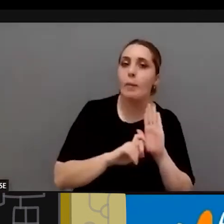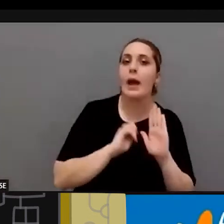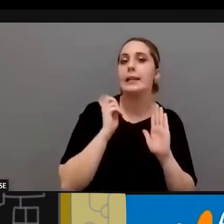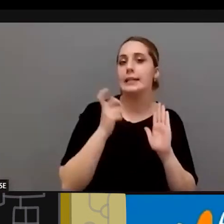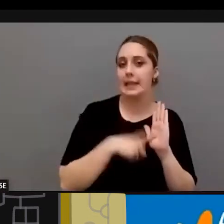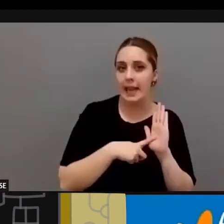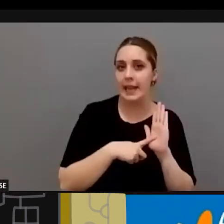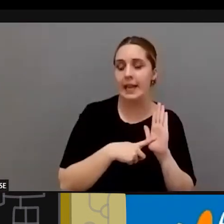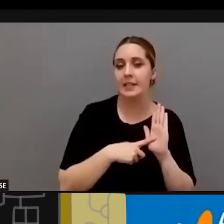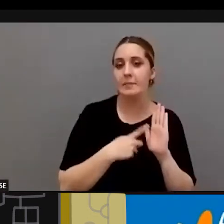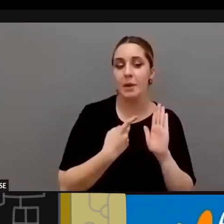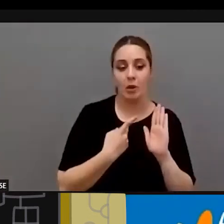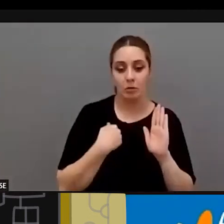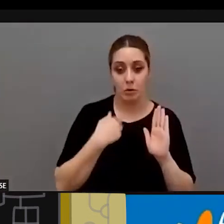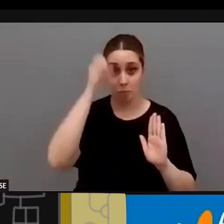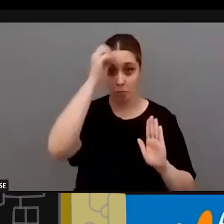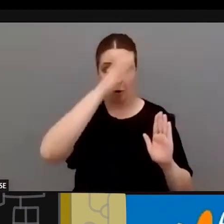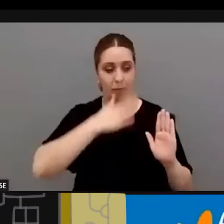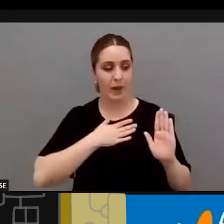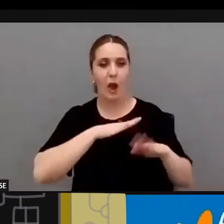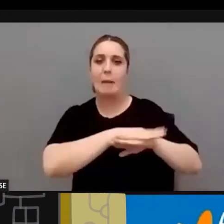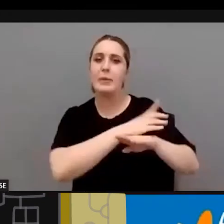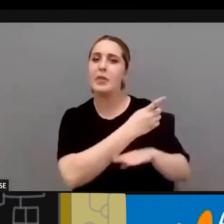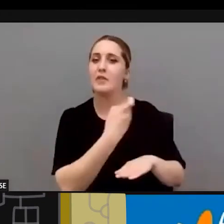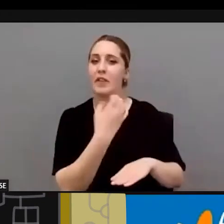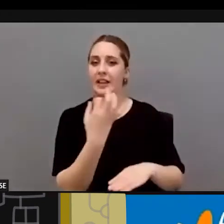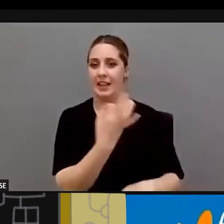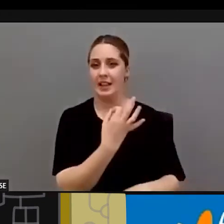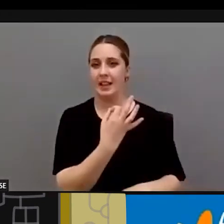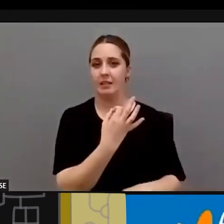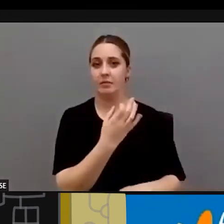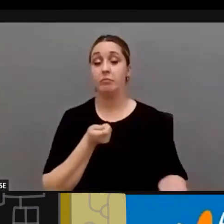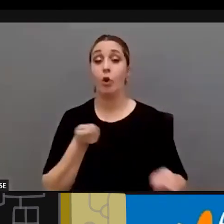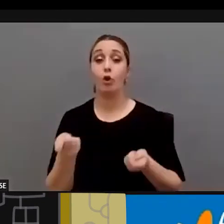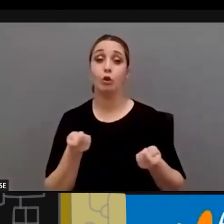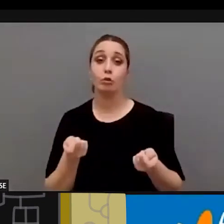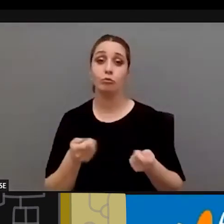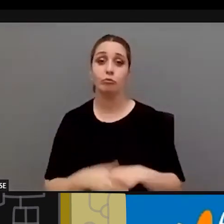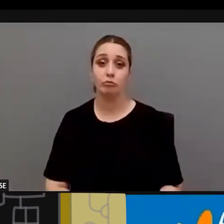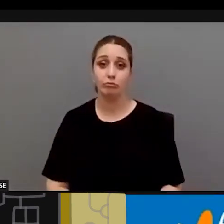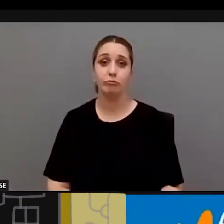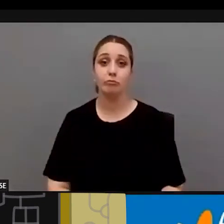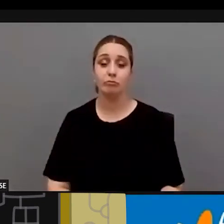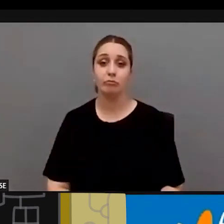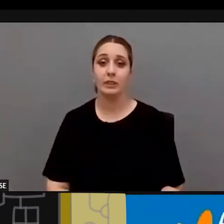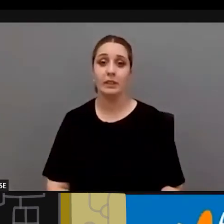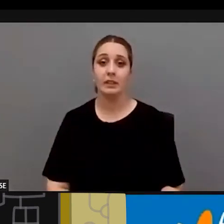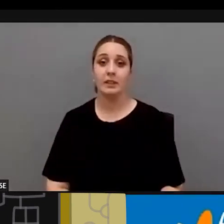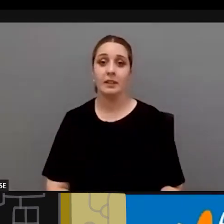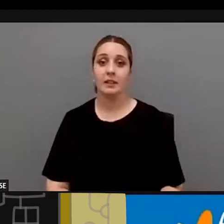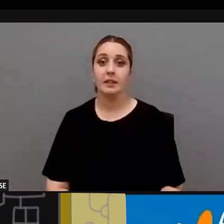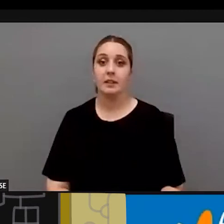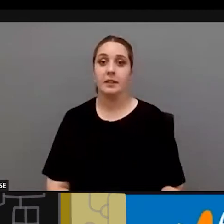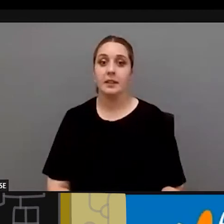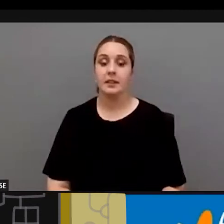lo que le falta desde mi punto de vista a la administración es el control no termina de hacer